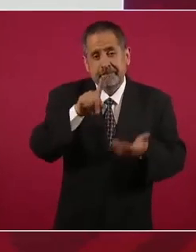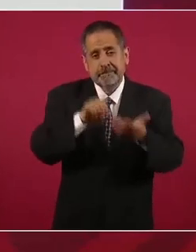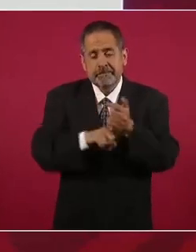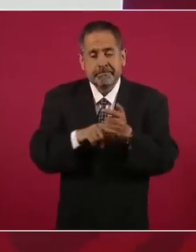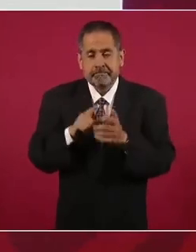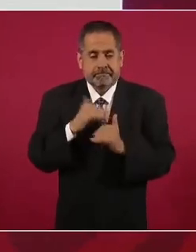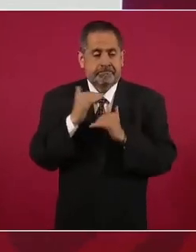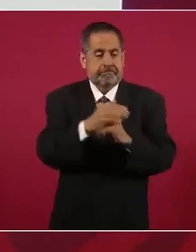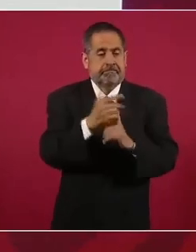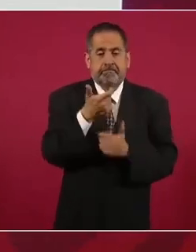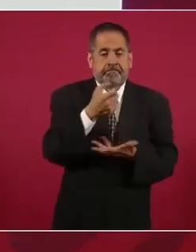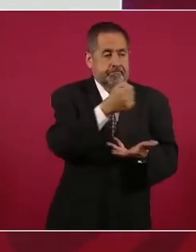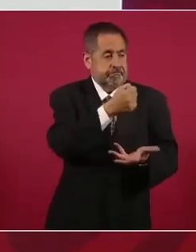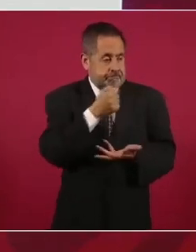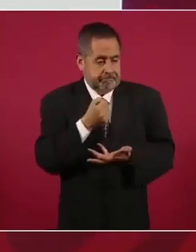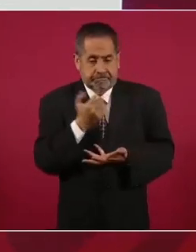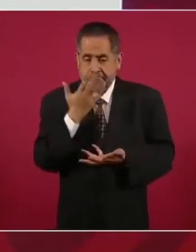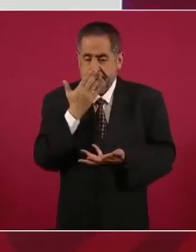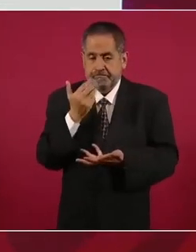limitados de presupuesto,